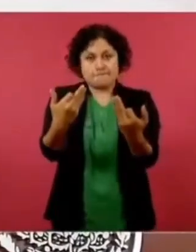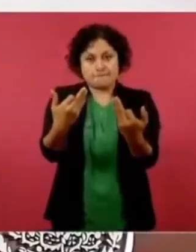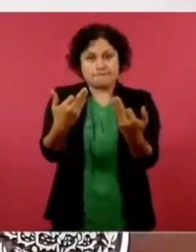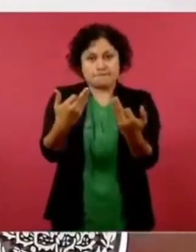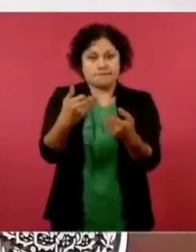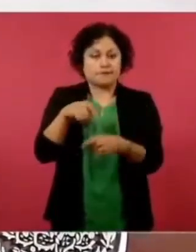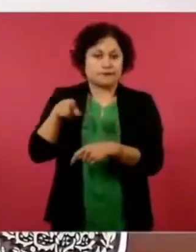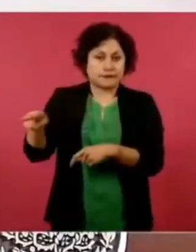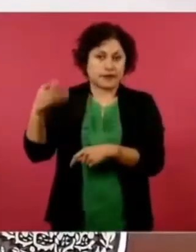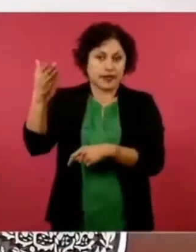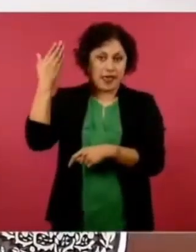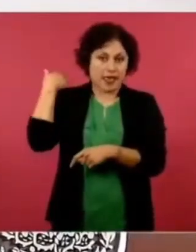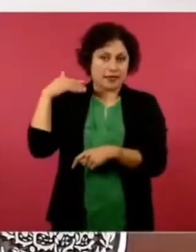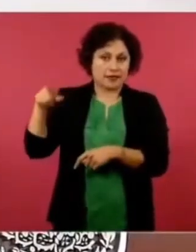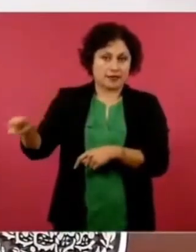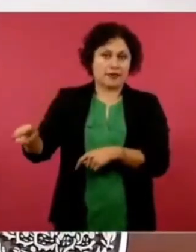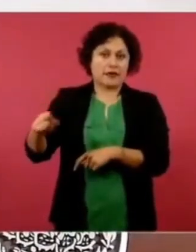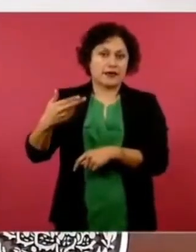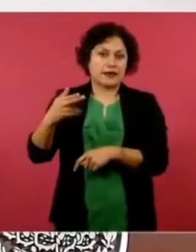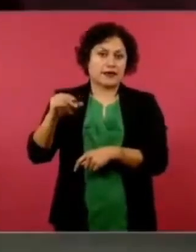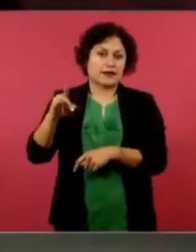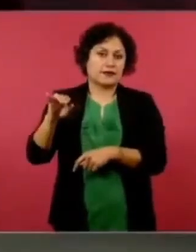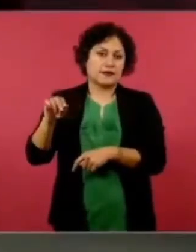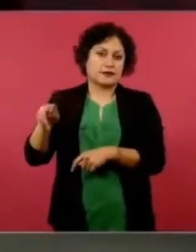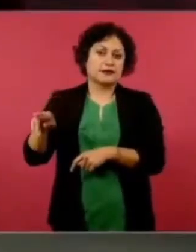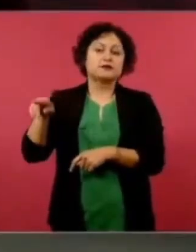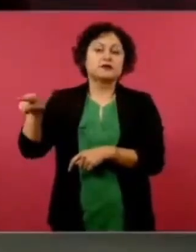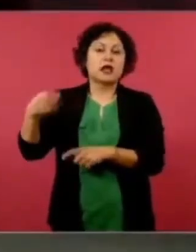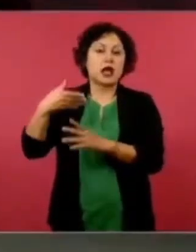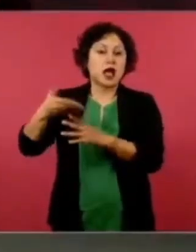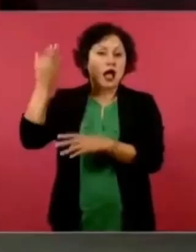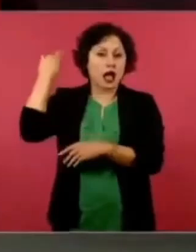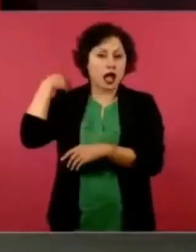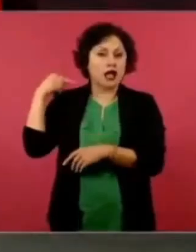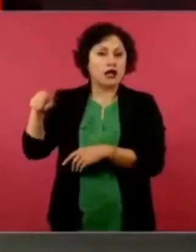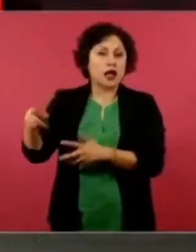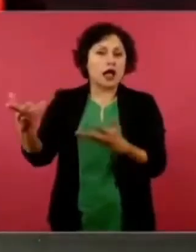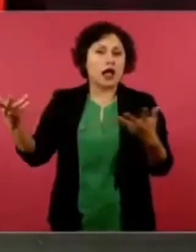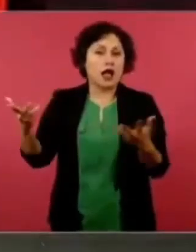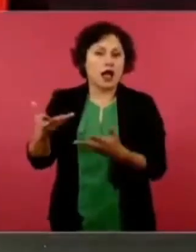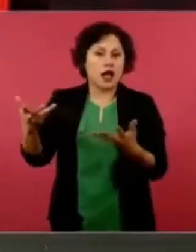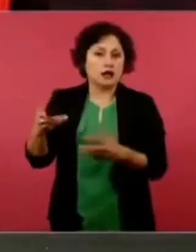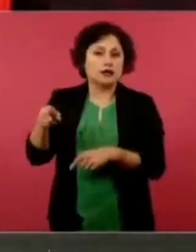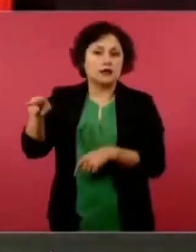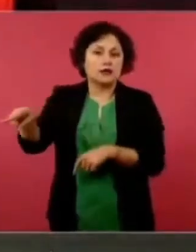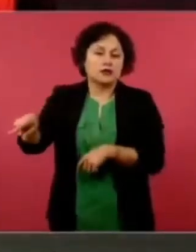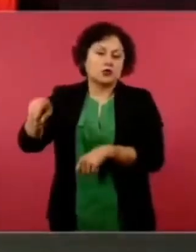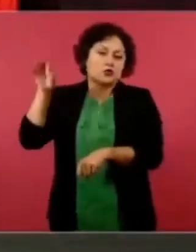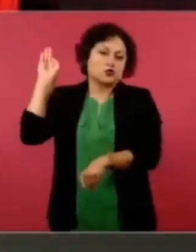Recha, un auténtico defensor